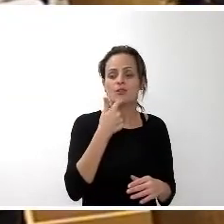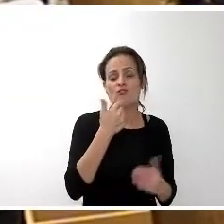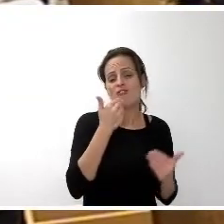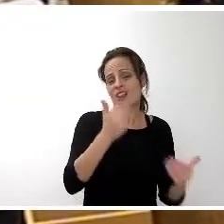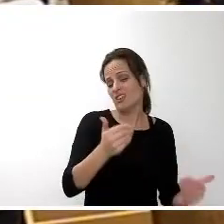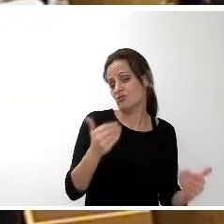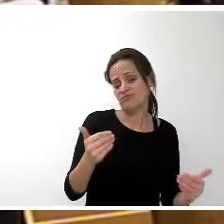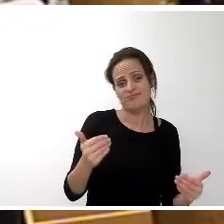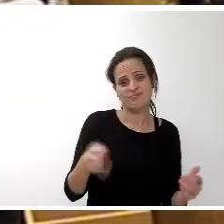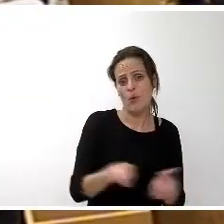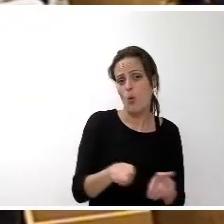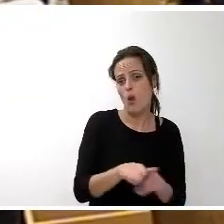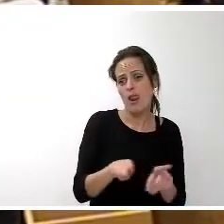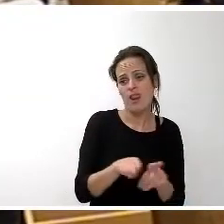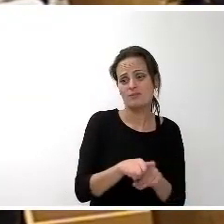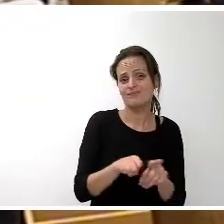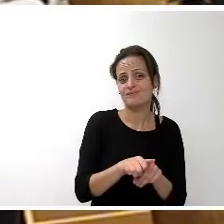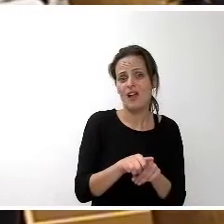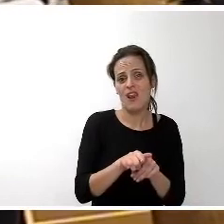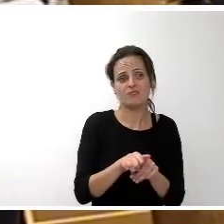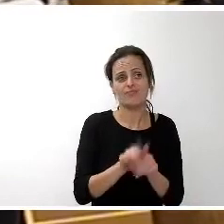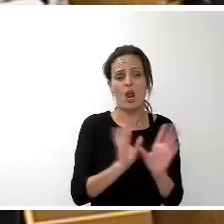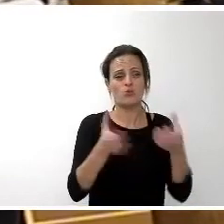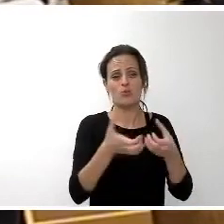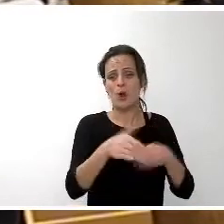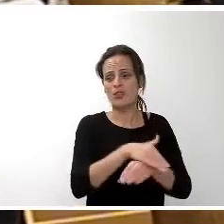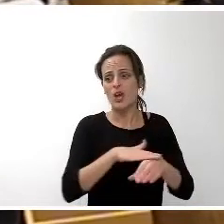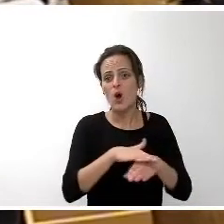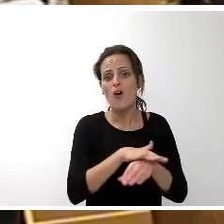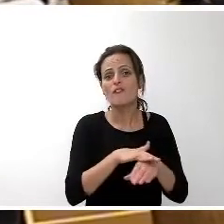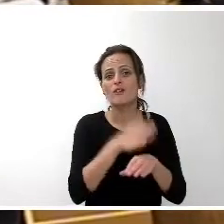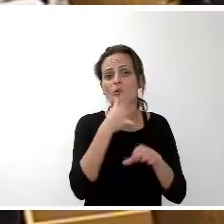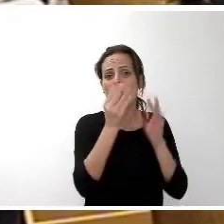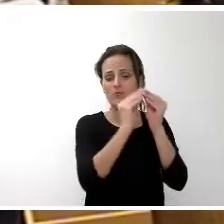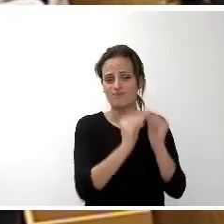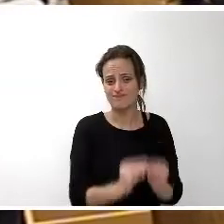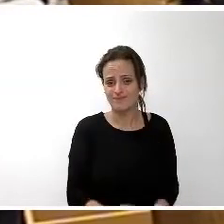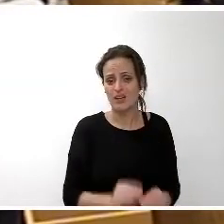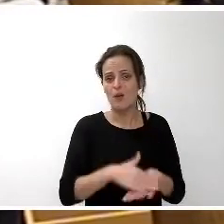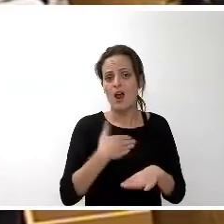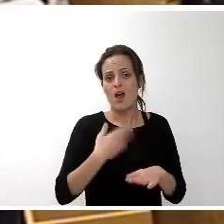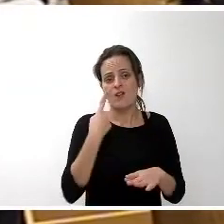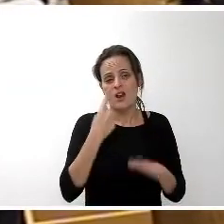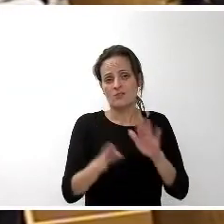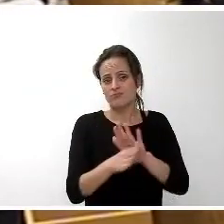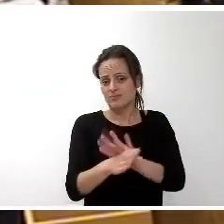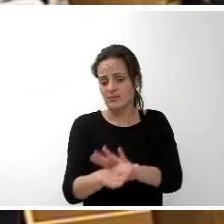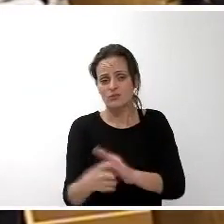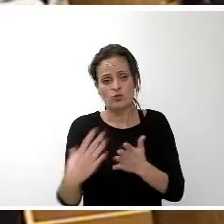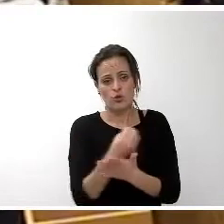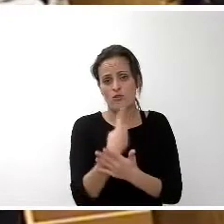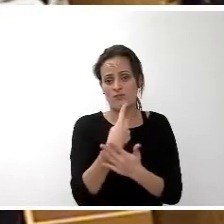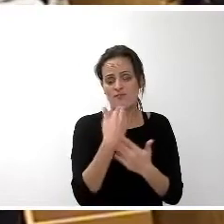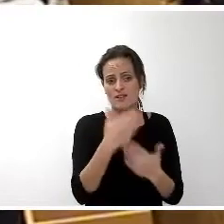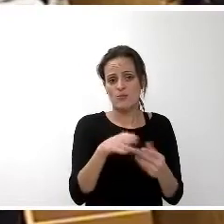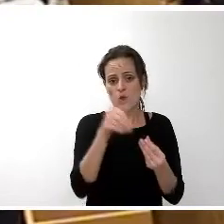los objetivos de déficit todos los indicadores económicos con la ley de racionalización y sostenibilidad financiera y por tanto